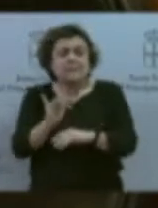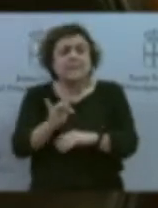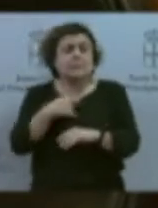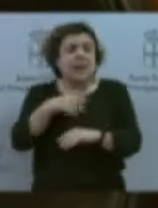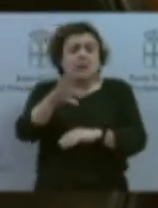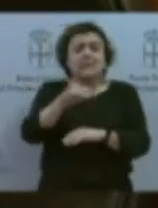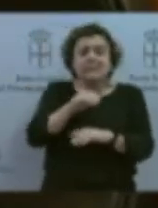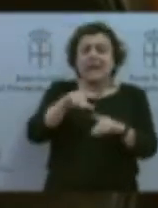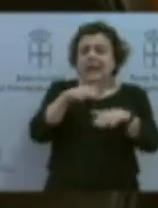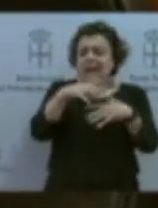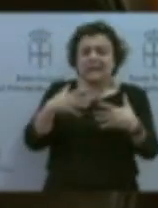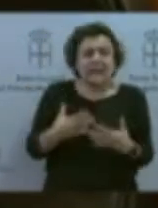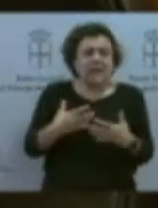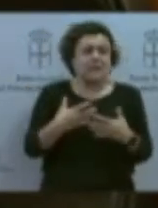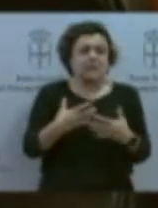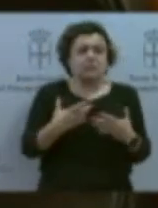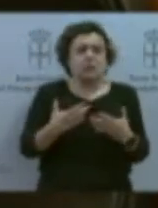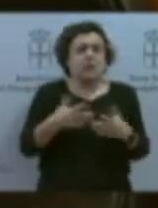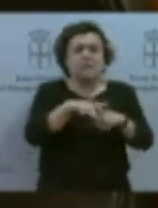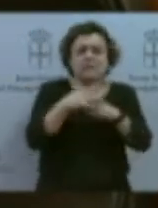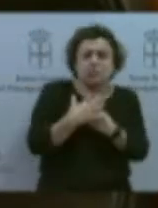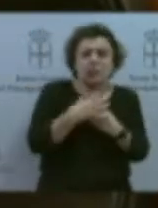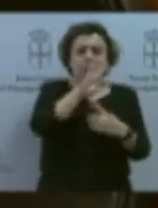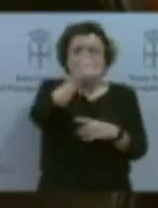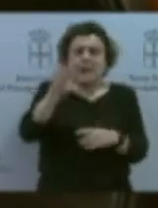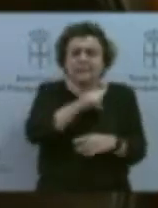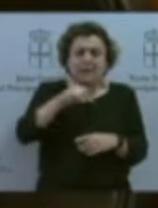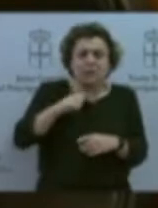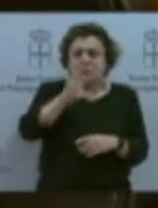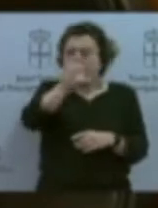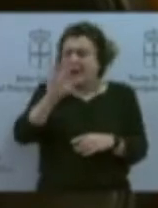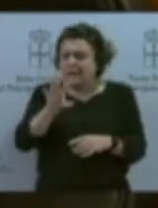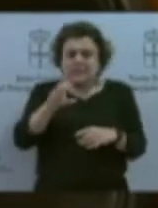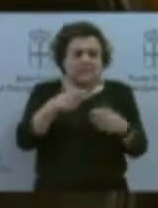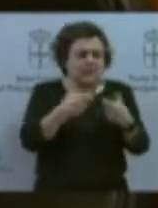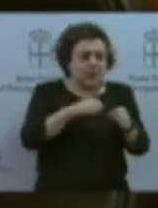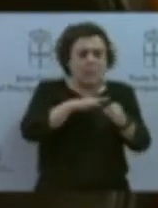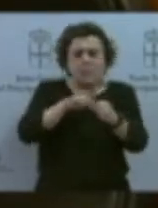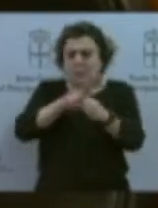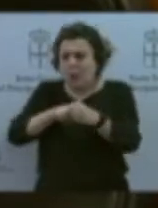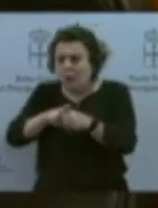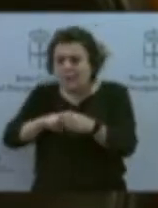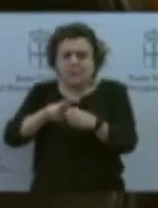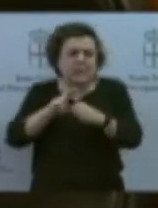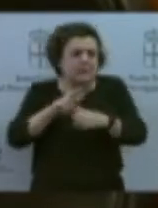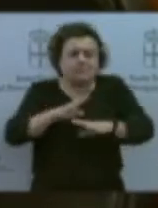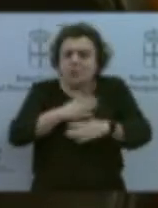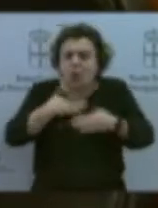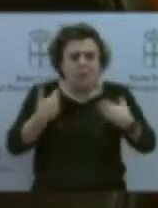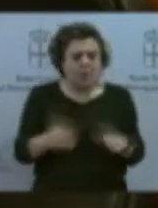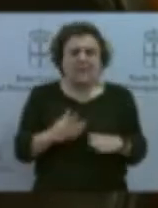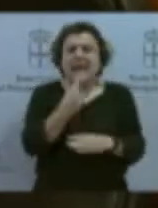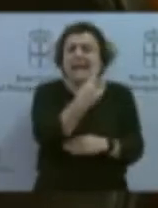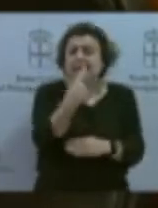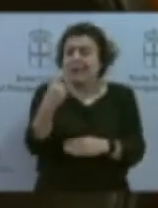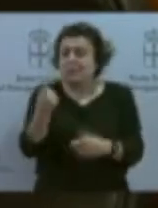comunidad autónoma, región, provincia, territorio, como quiera llamar y cualquiera. Y, lle, que no se organizen las mismas fiestas en Soria, que